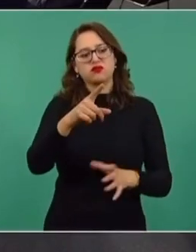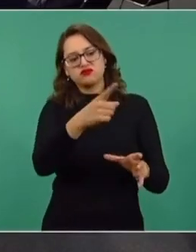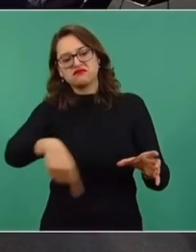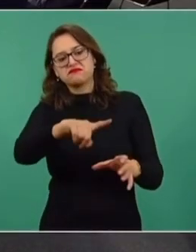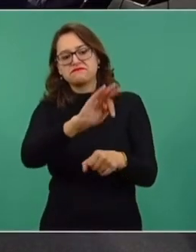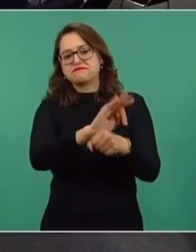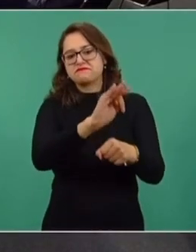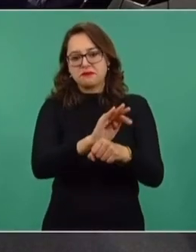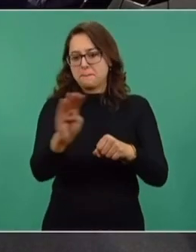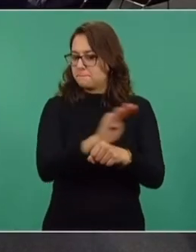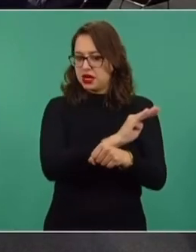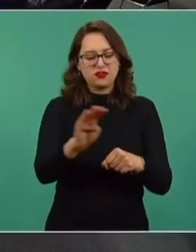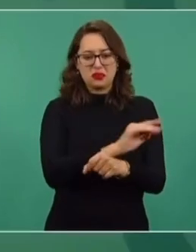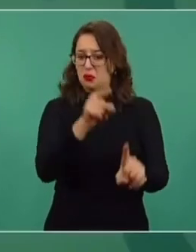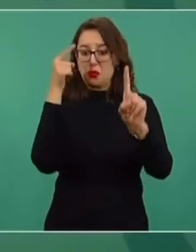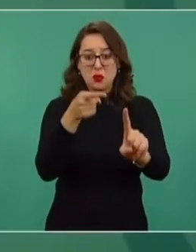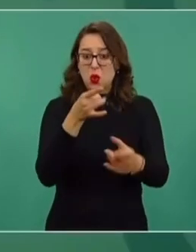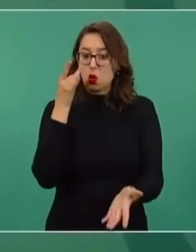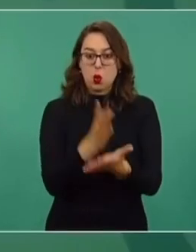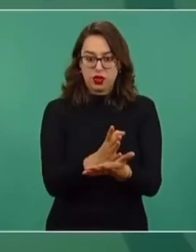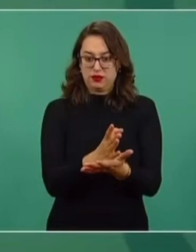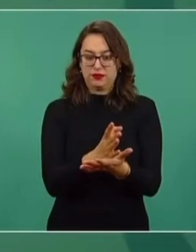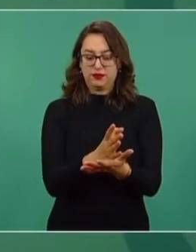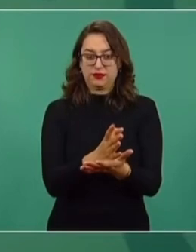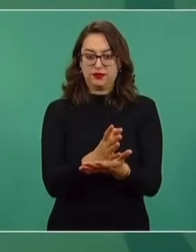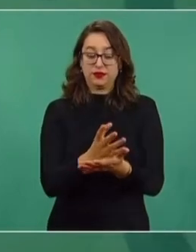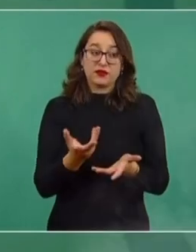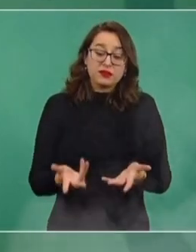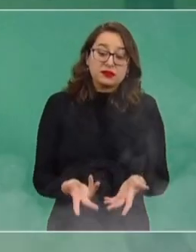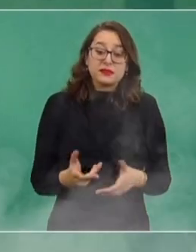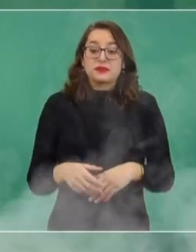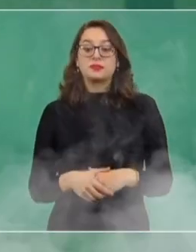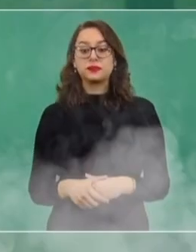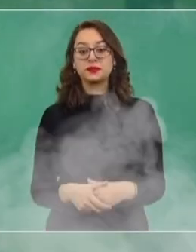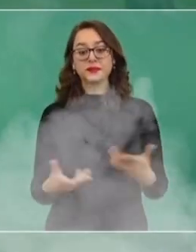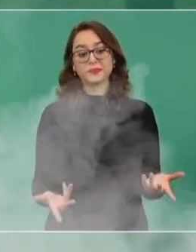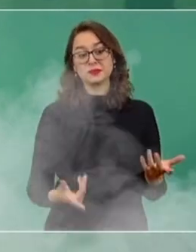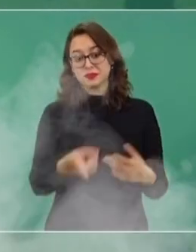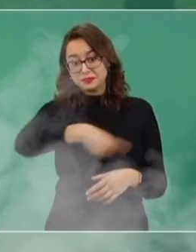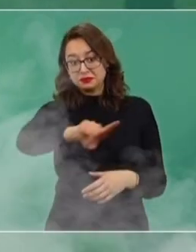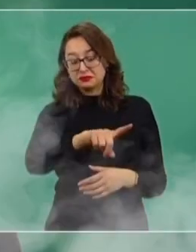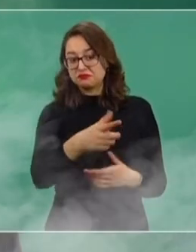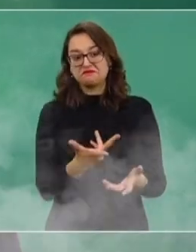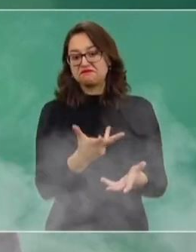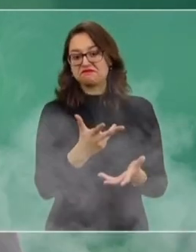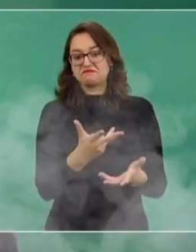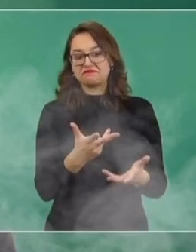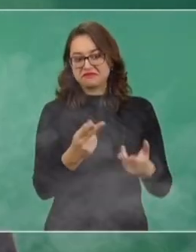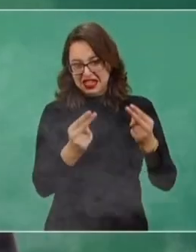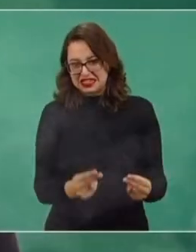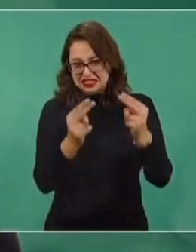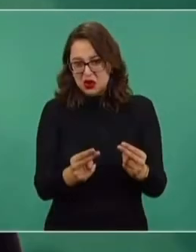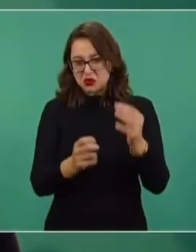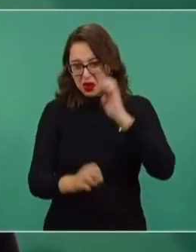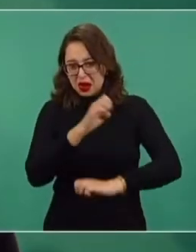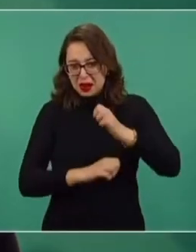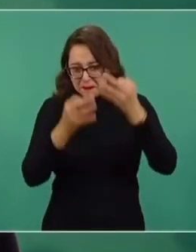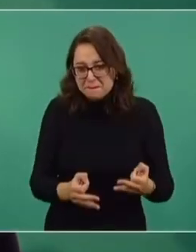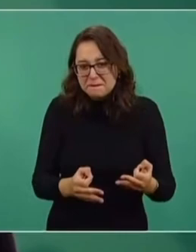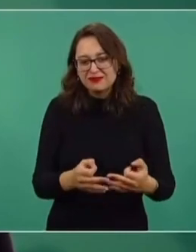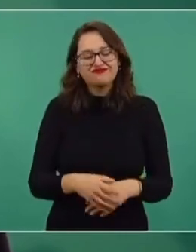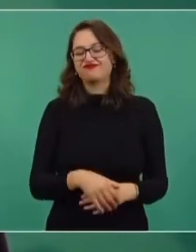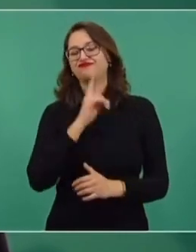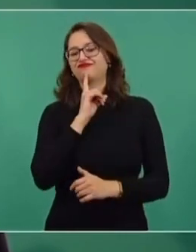que traficantes de influencia, ni siquiera se les puede llamar empresarios